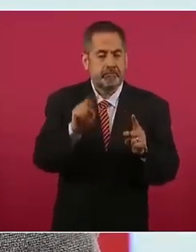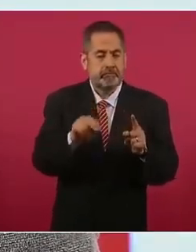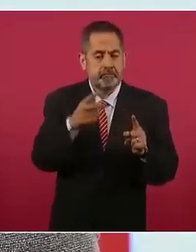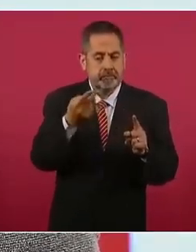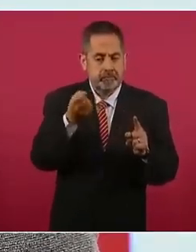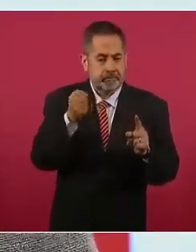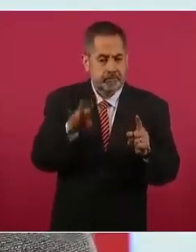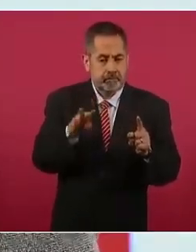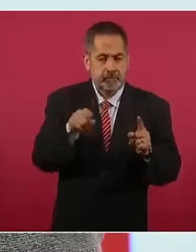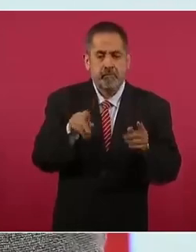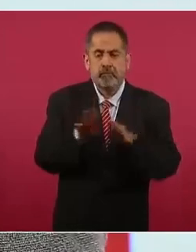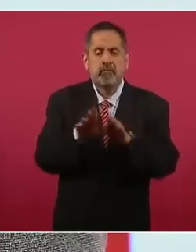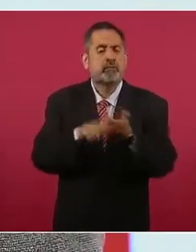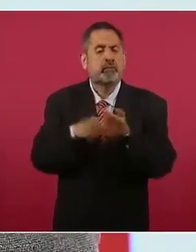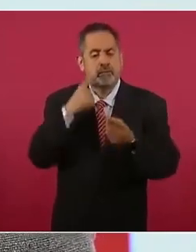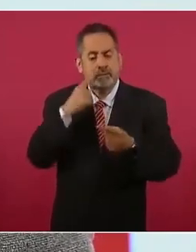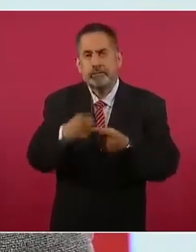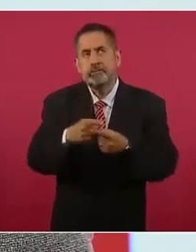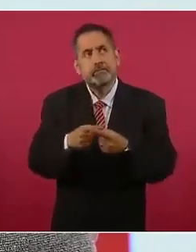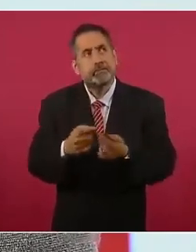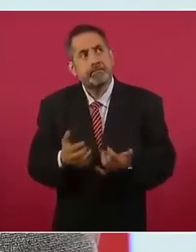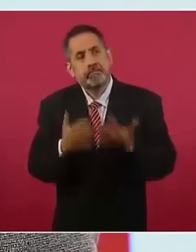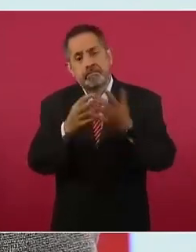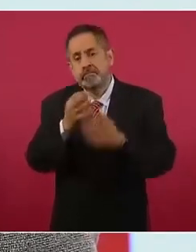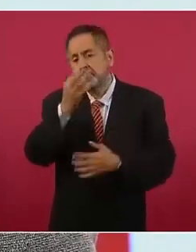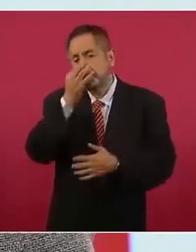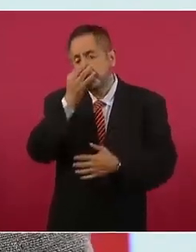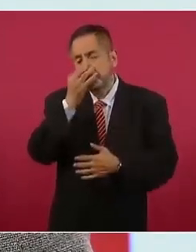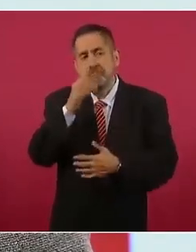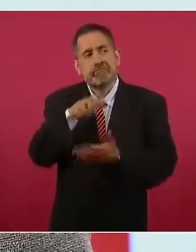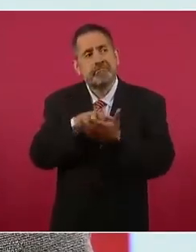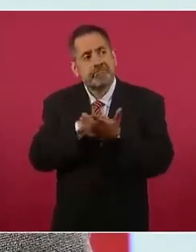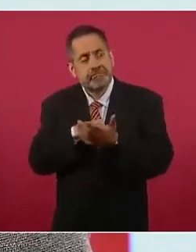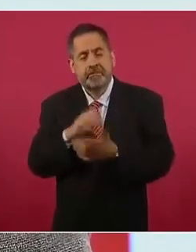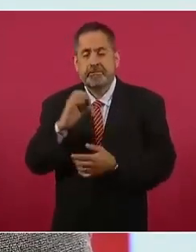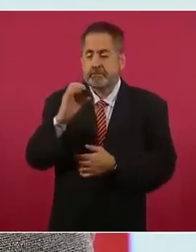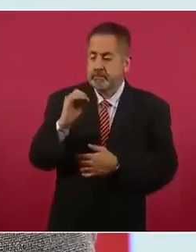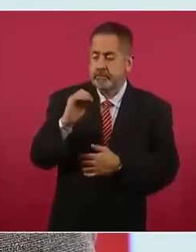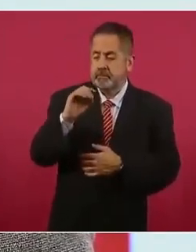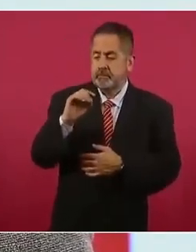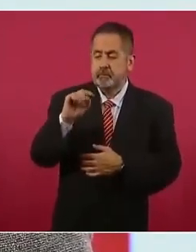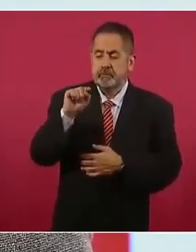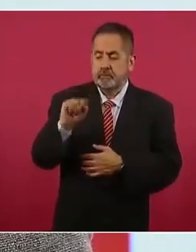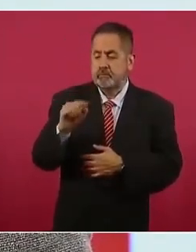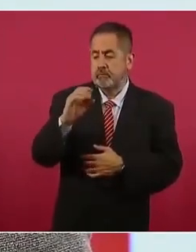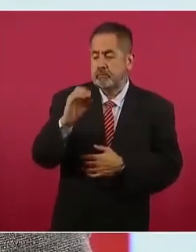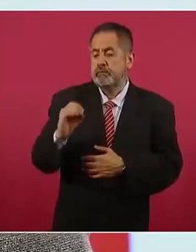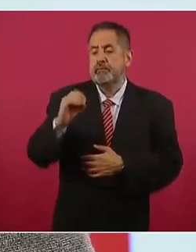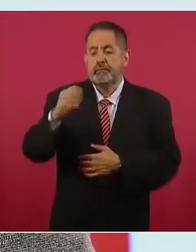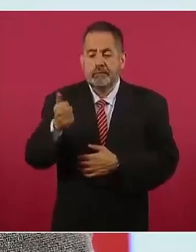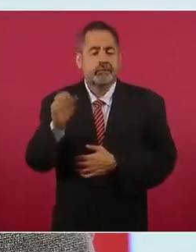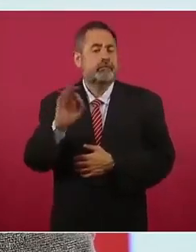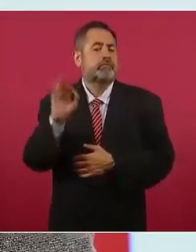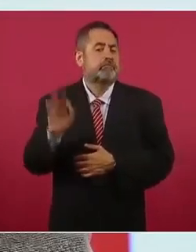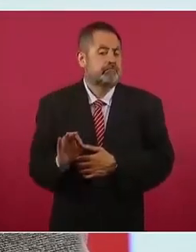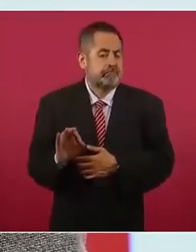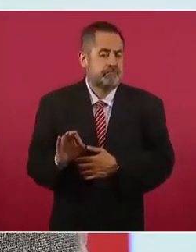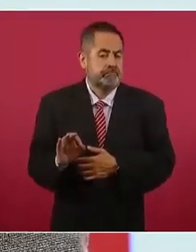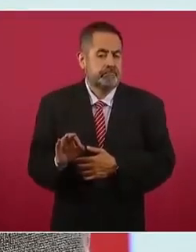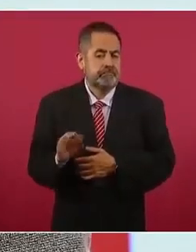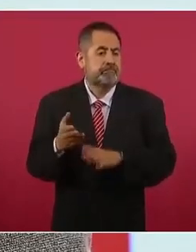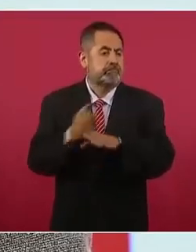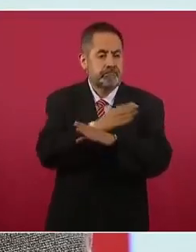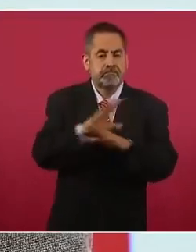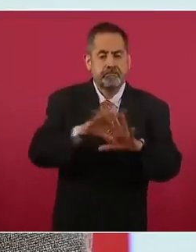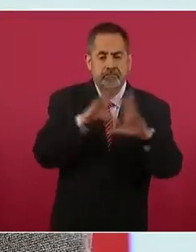las emisiones equivalen solamente un ahorro de 0.06 por ciento de las emisiones